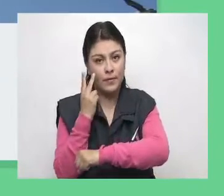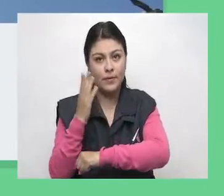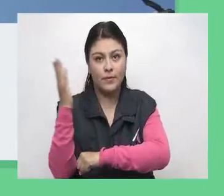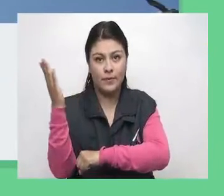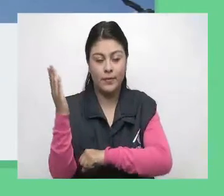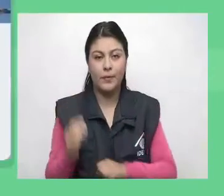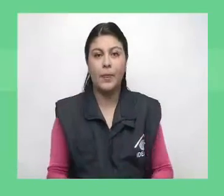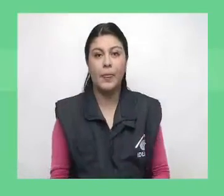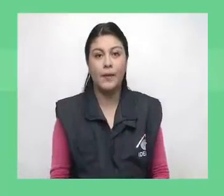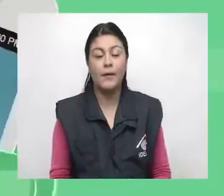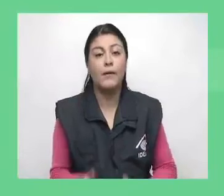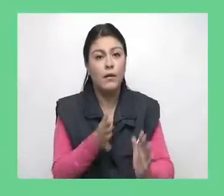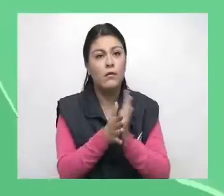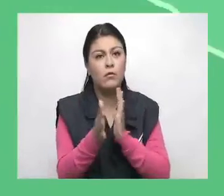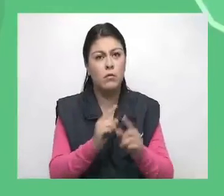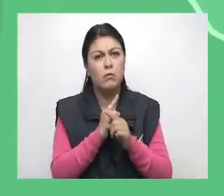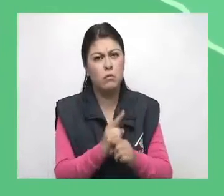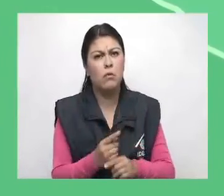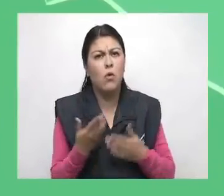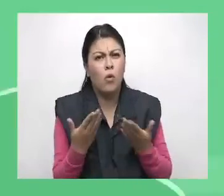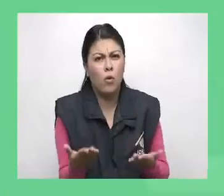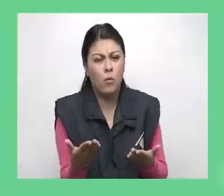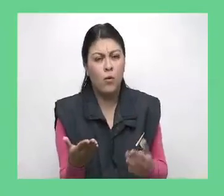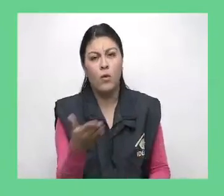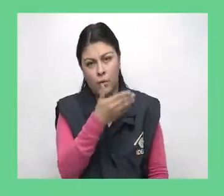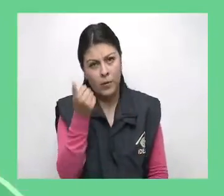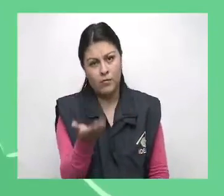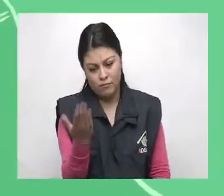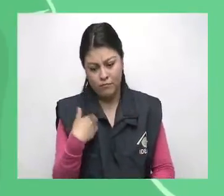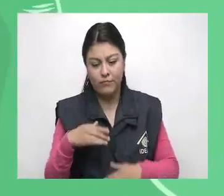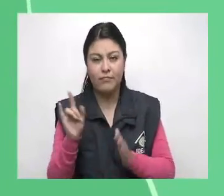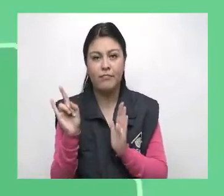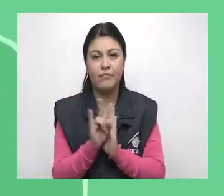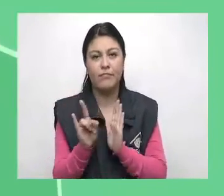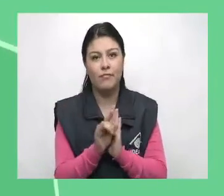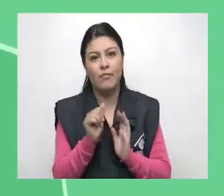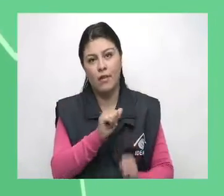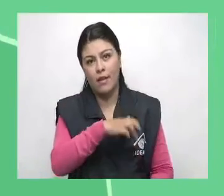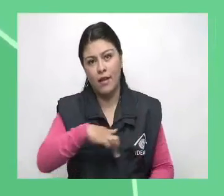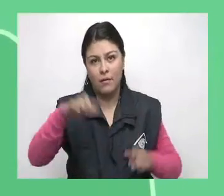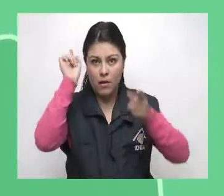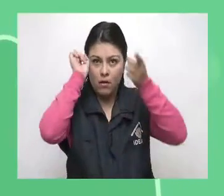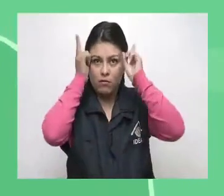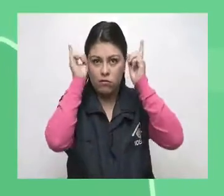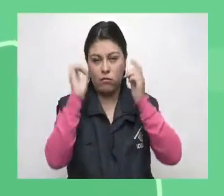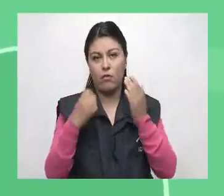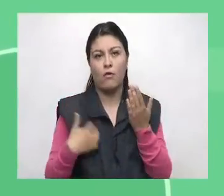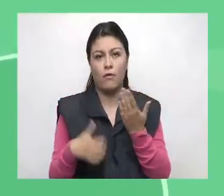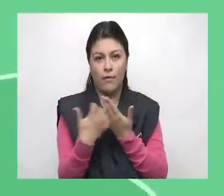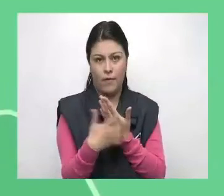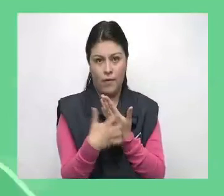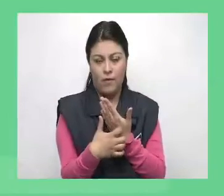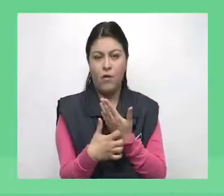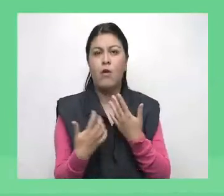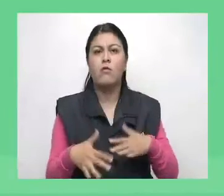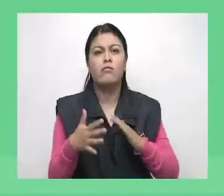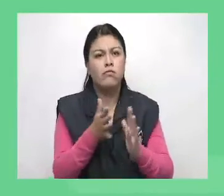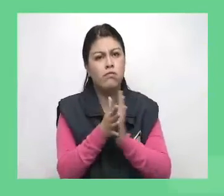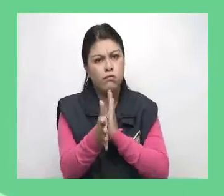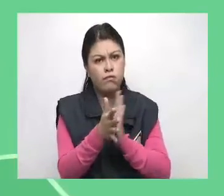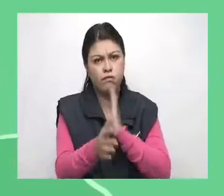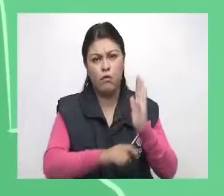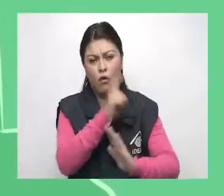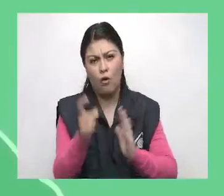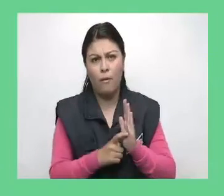Y para estar informado al instante, descargue nuestra aplicación Mi Pronóstico desde Google Play o App Store. Información en tiempo